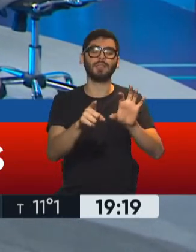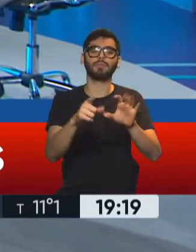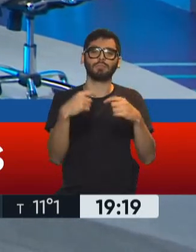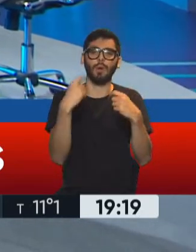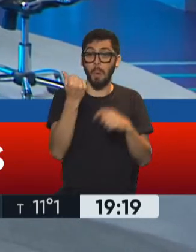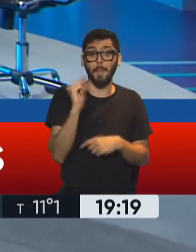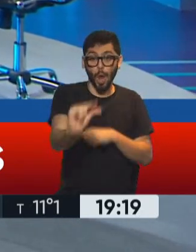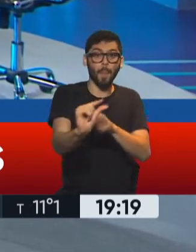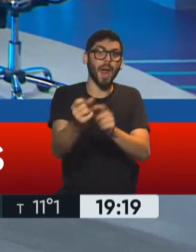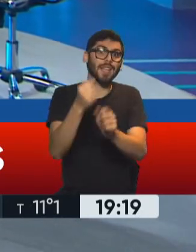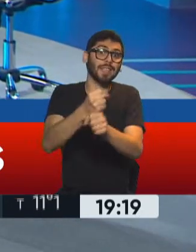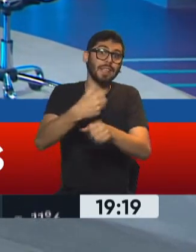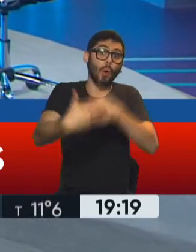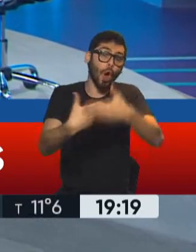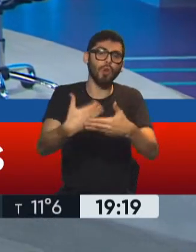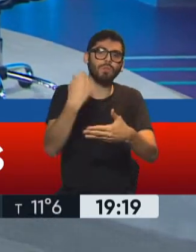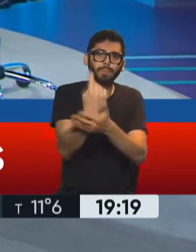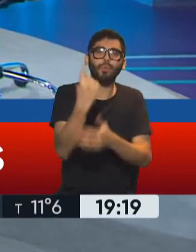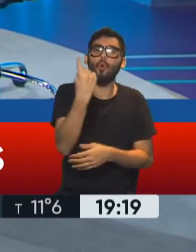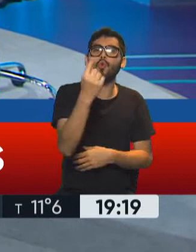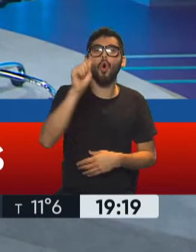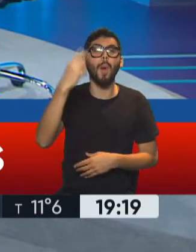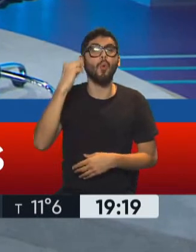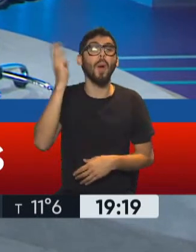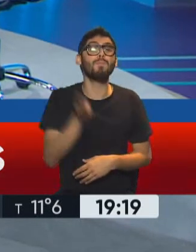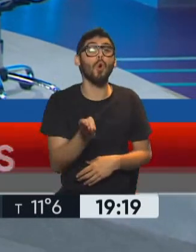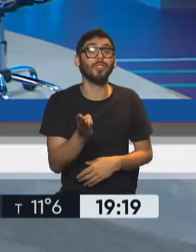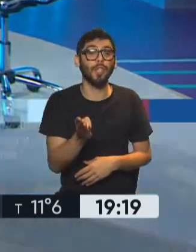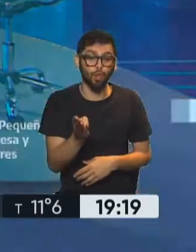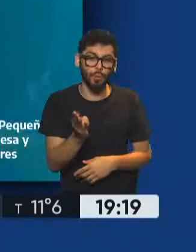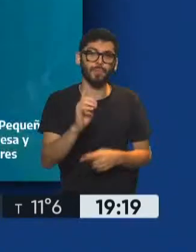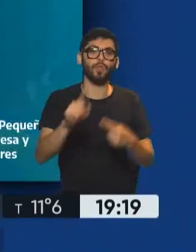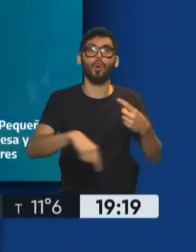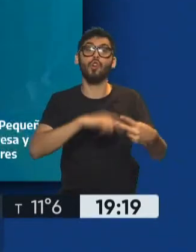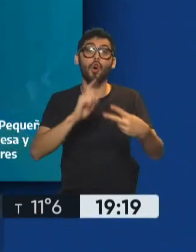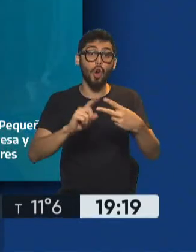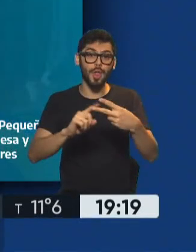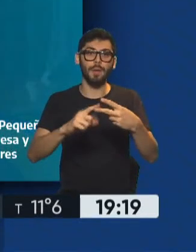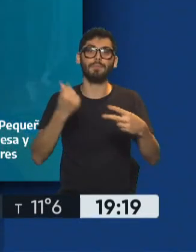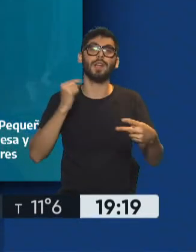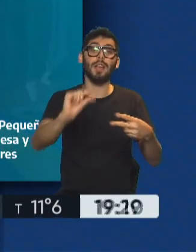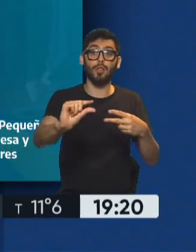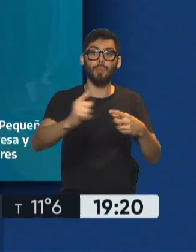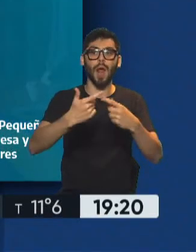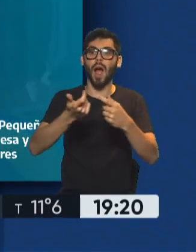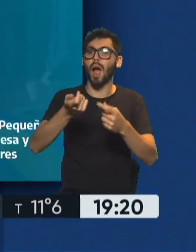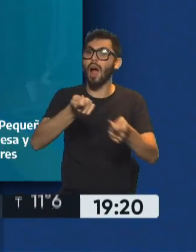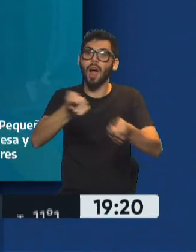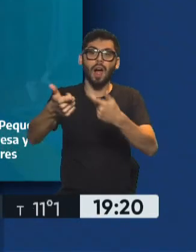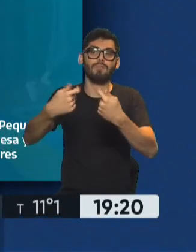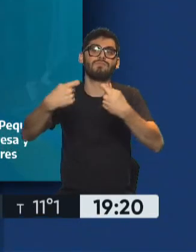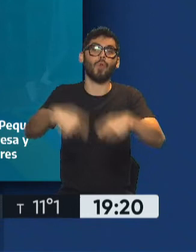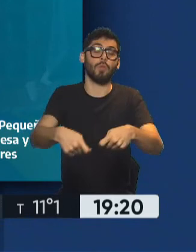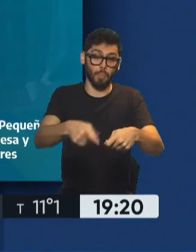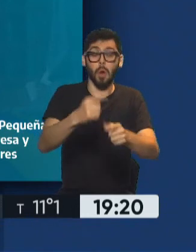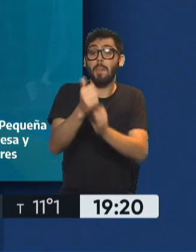al 9.9%. Y en la última filmina, créditos a la inversión productiva, para que esas pymes que estaban generando